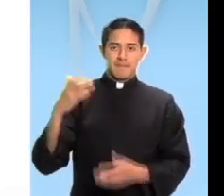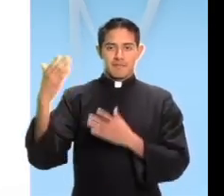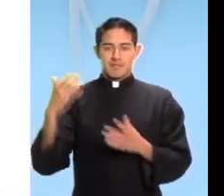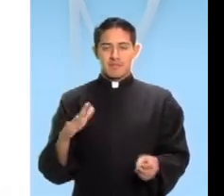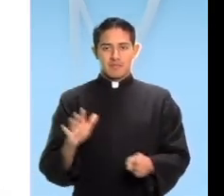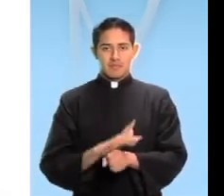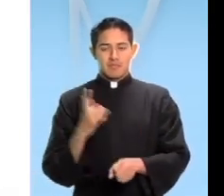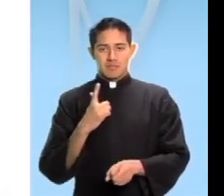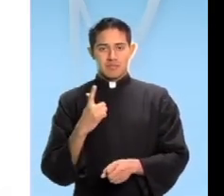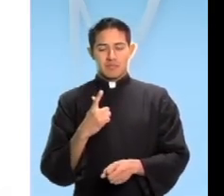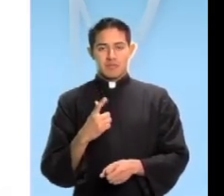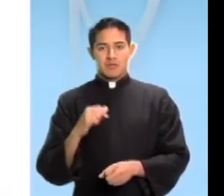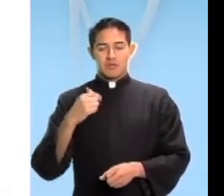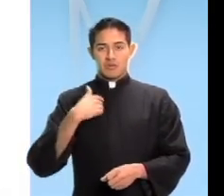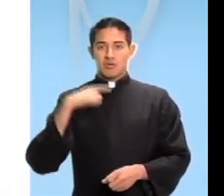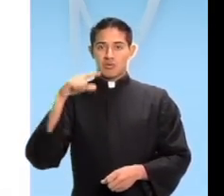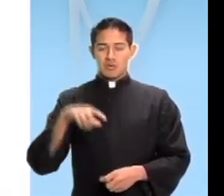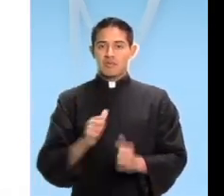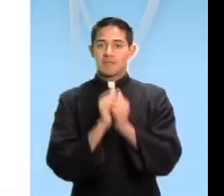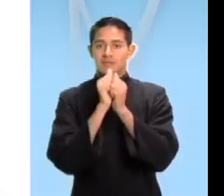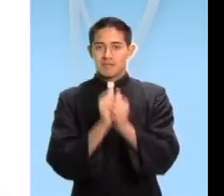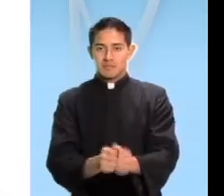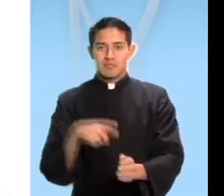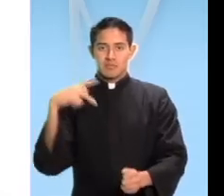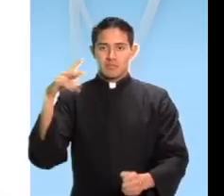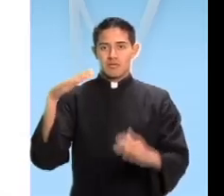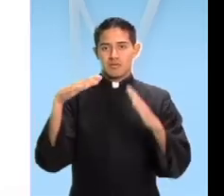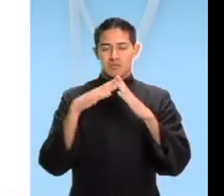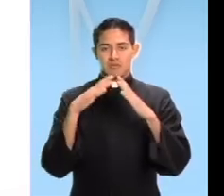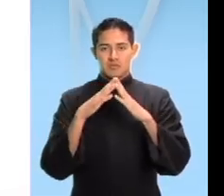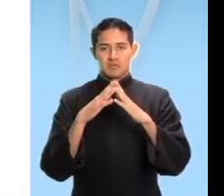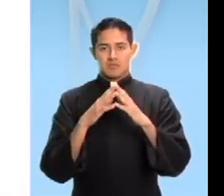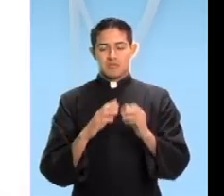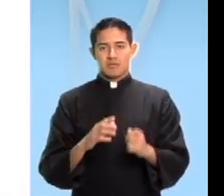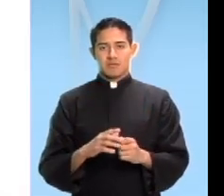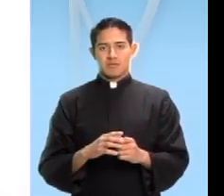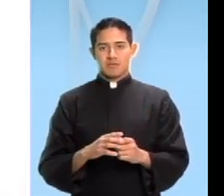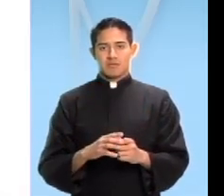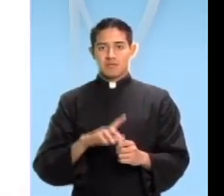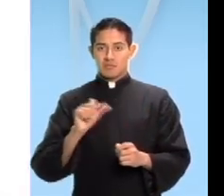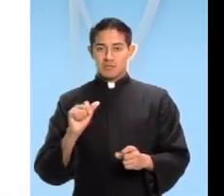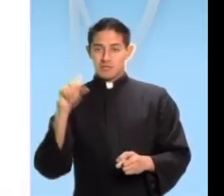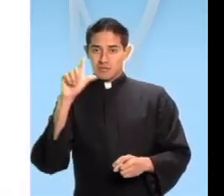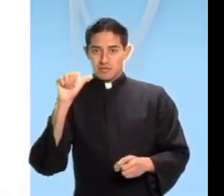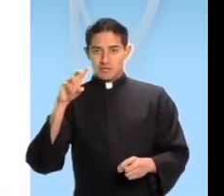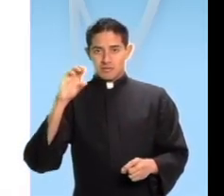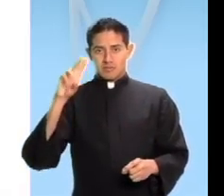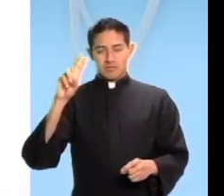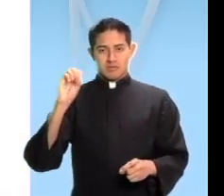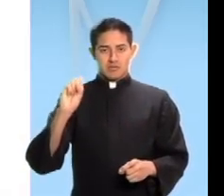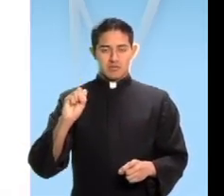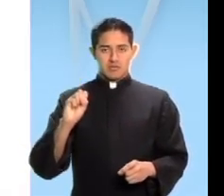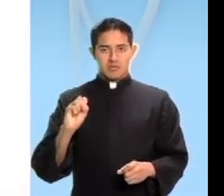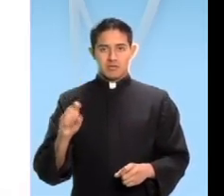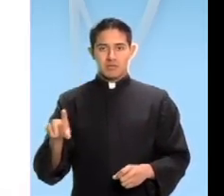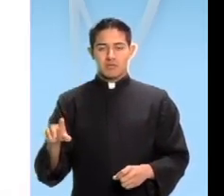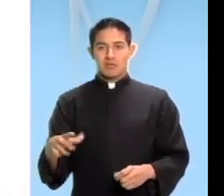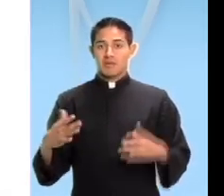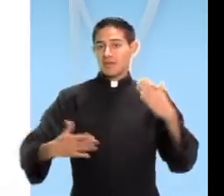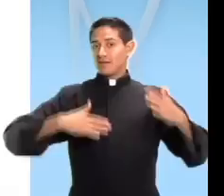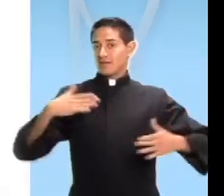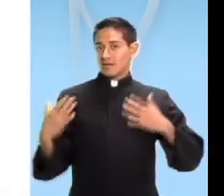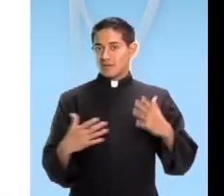que hoy me quede yo en tu casa. Se apresuró a bajar y lo recibió con alegría. Al verlo,